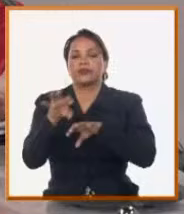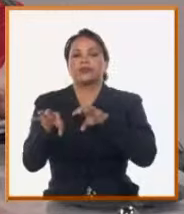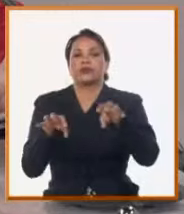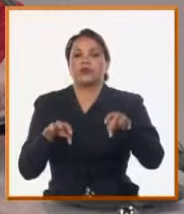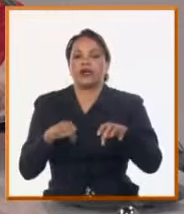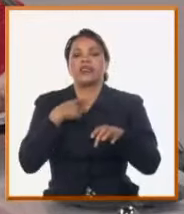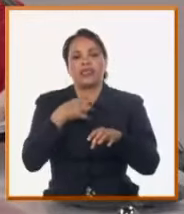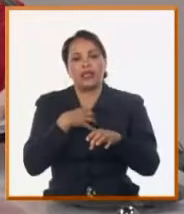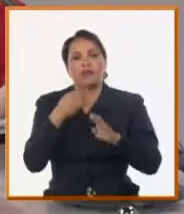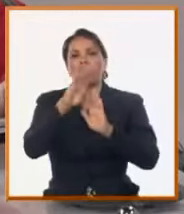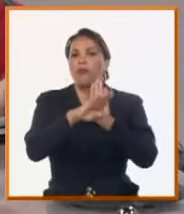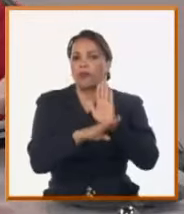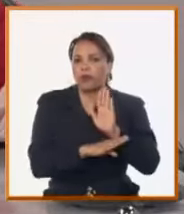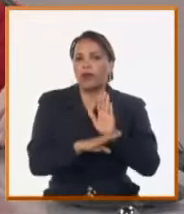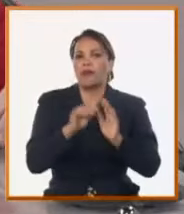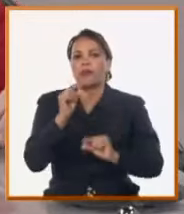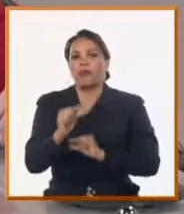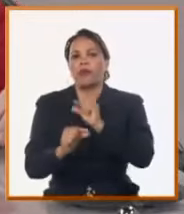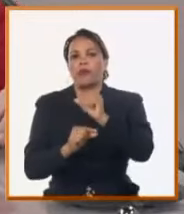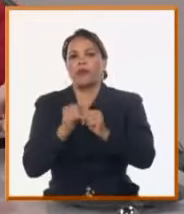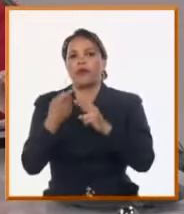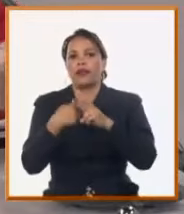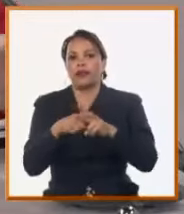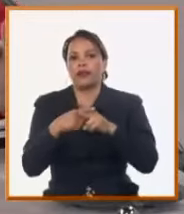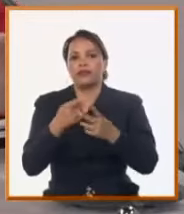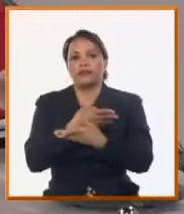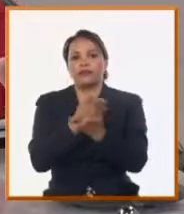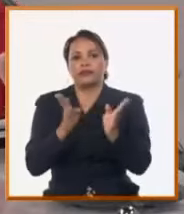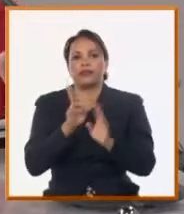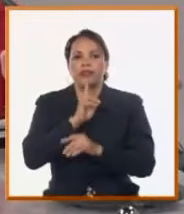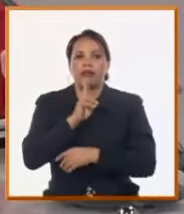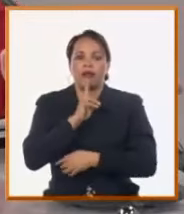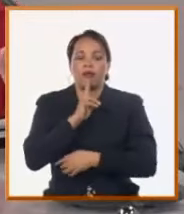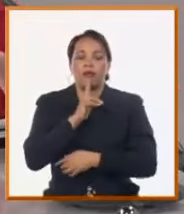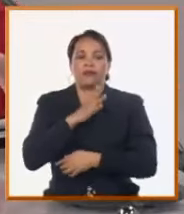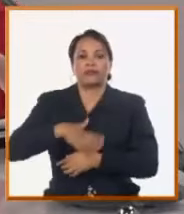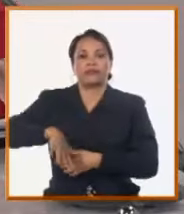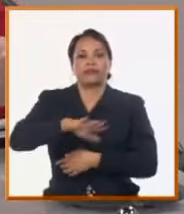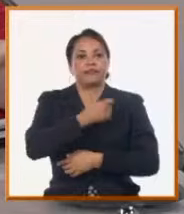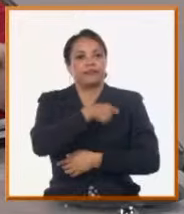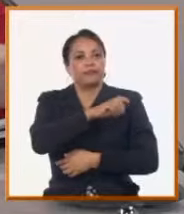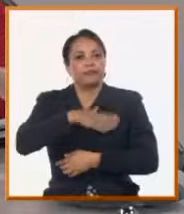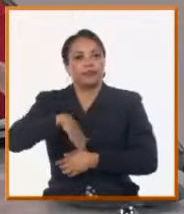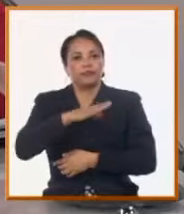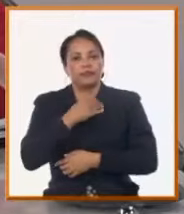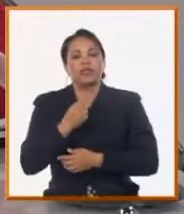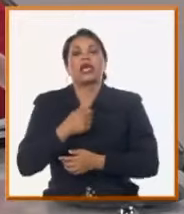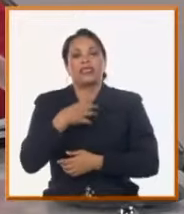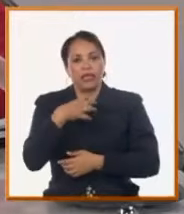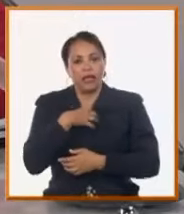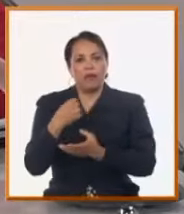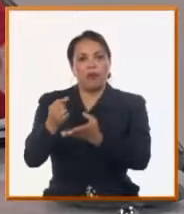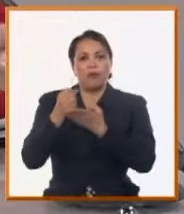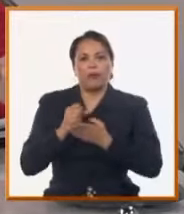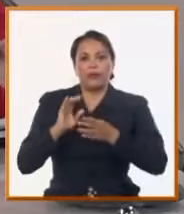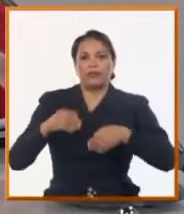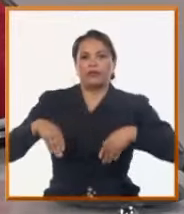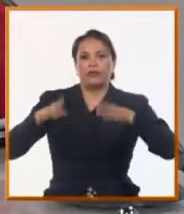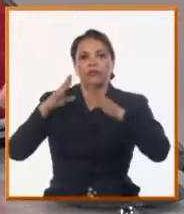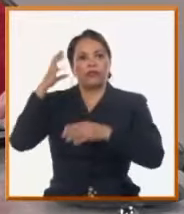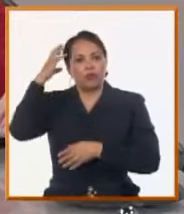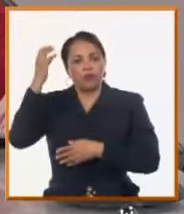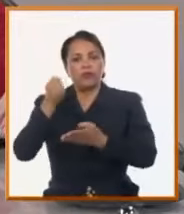mejorando las condiciones de abasto a la población. Tenemos todo el apoyo del instituto, tenemos todo el apoyo de las autoridades de la provincia